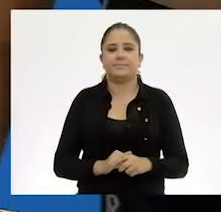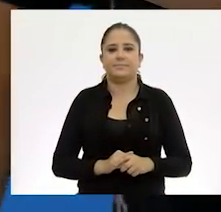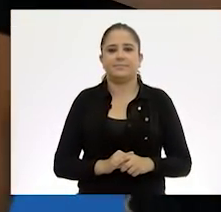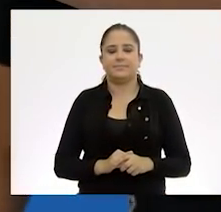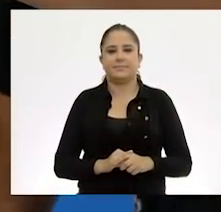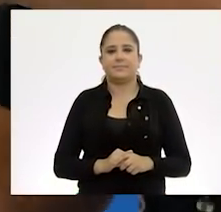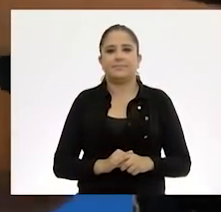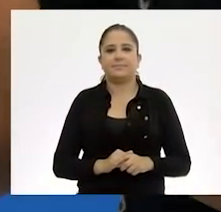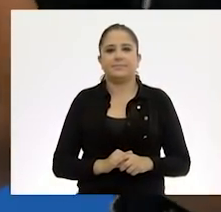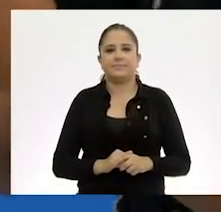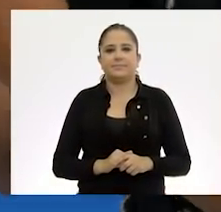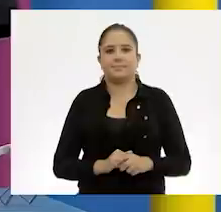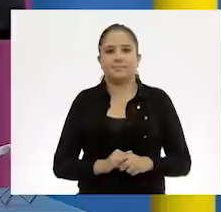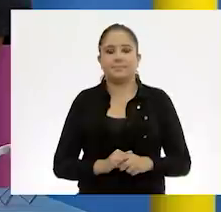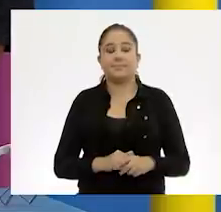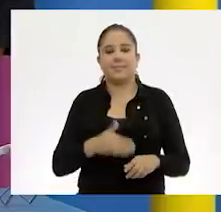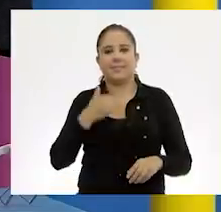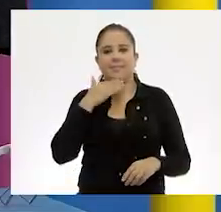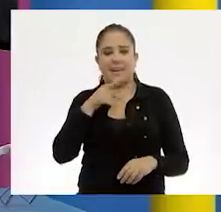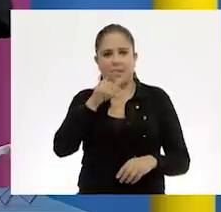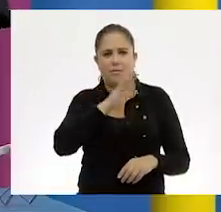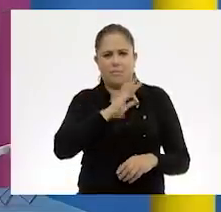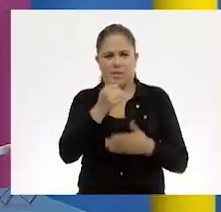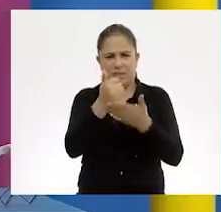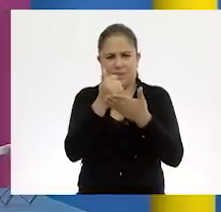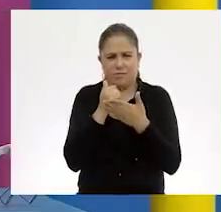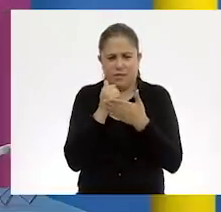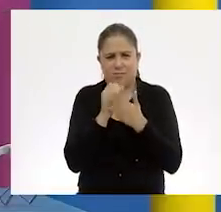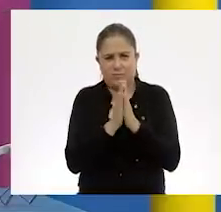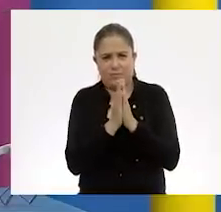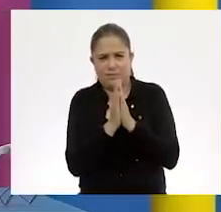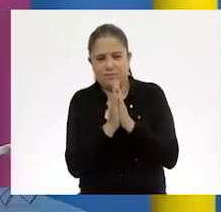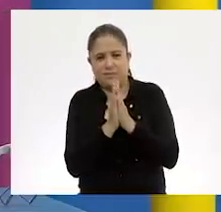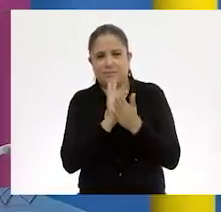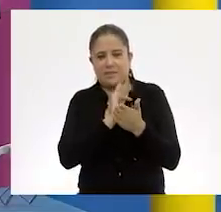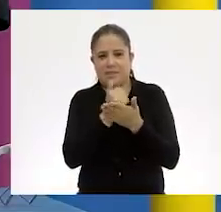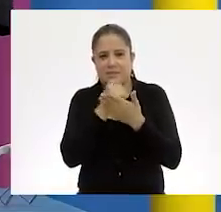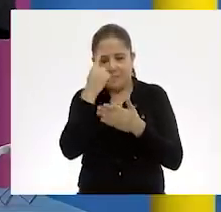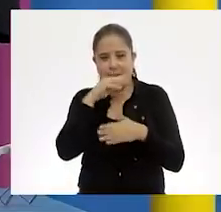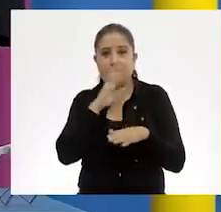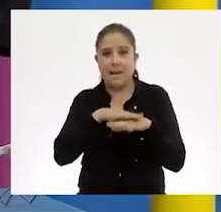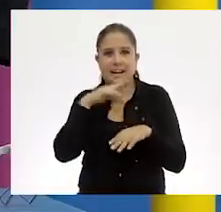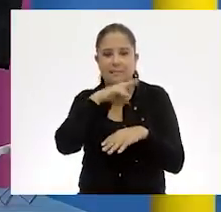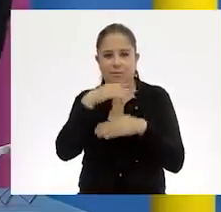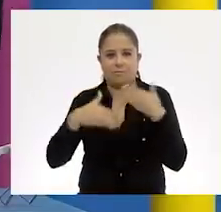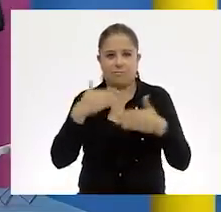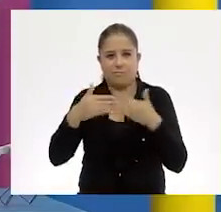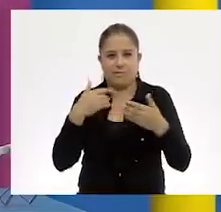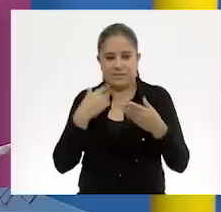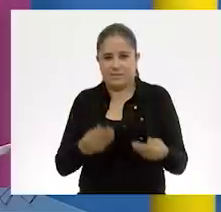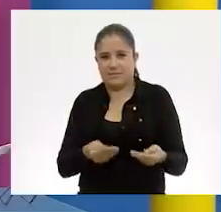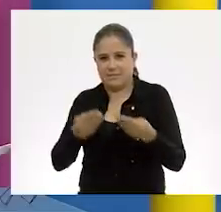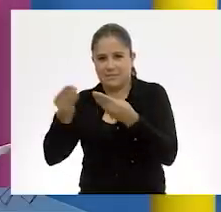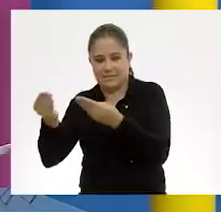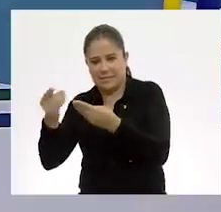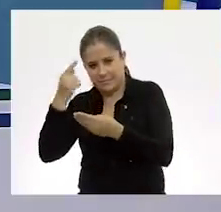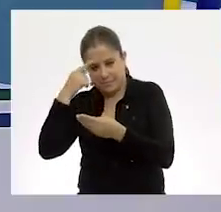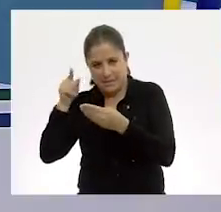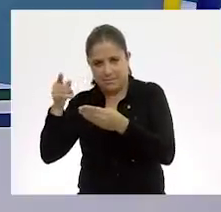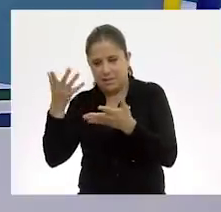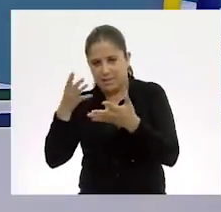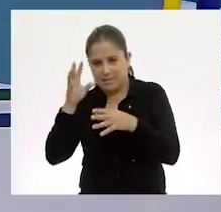el pie. Ok, aquí sí me pueden echar una manita para que avancemos más rápido. Claro que sí. voy a pasar esto para que lo